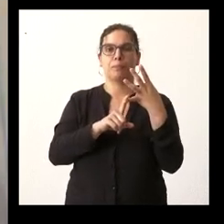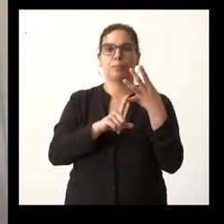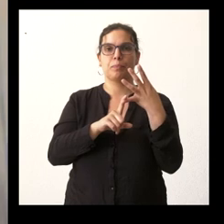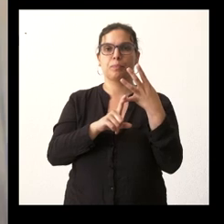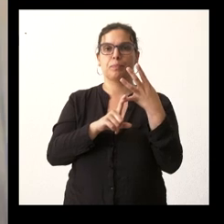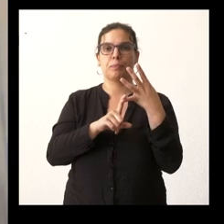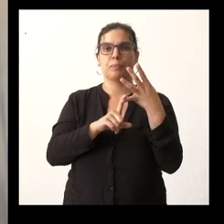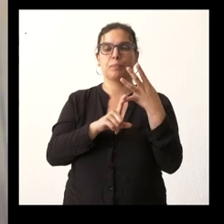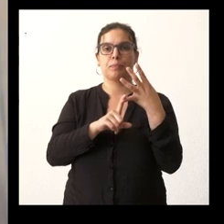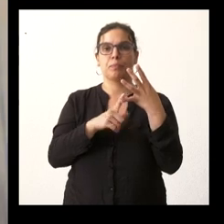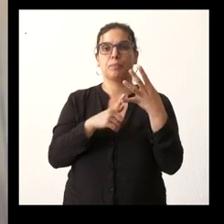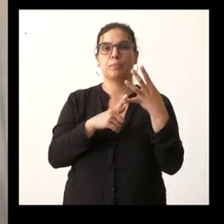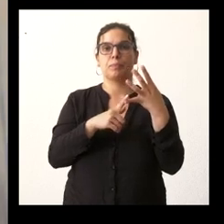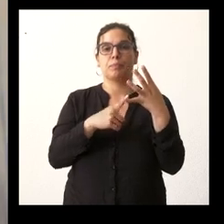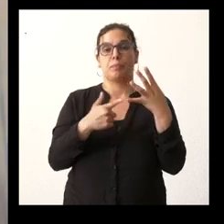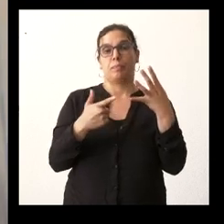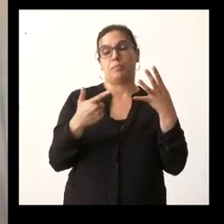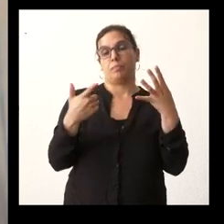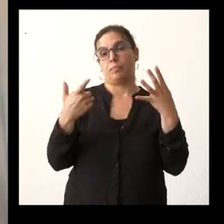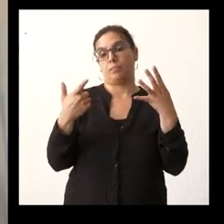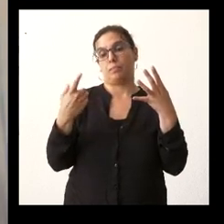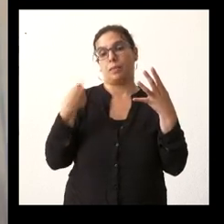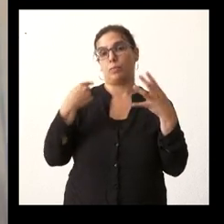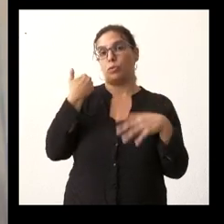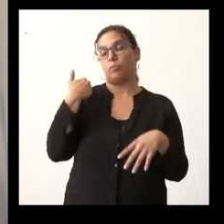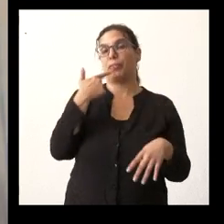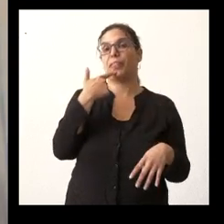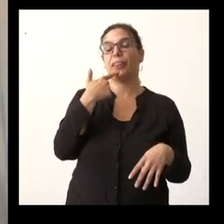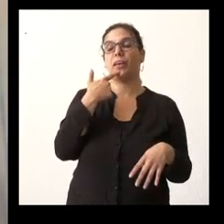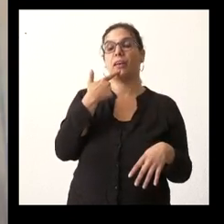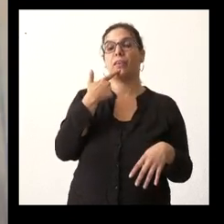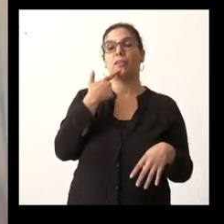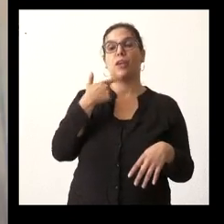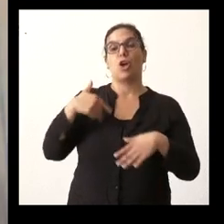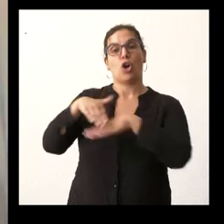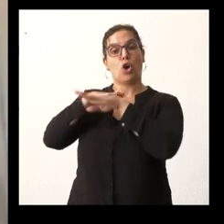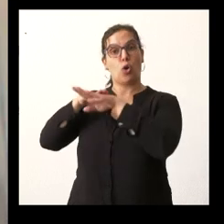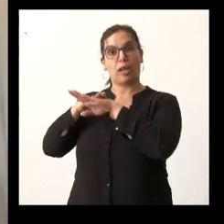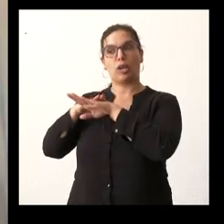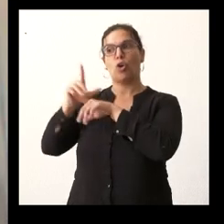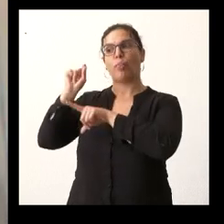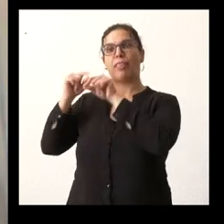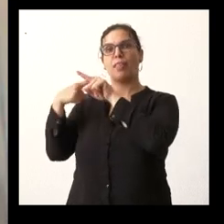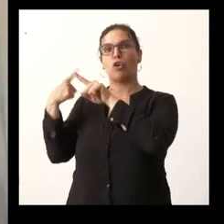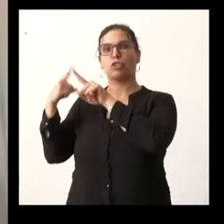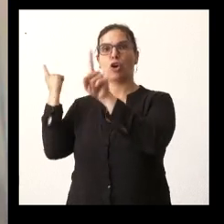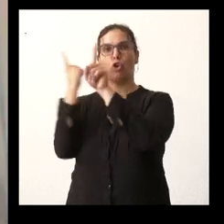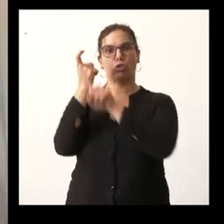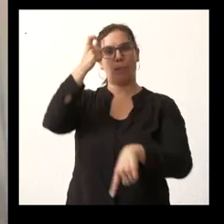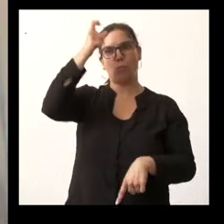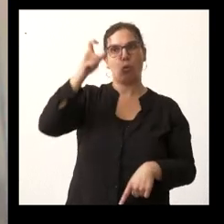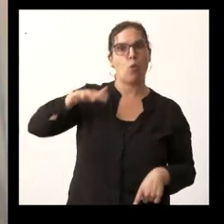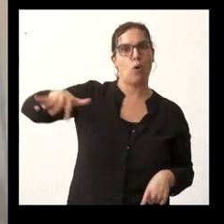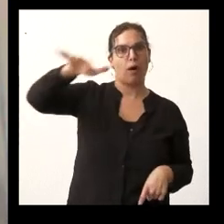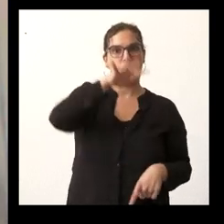acaba de decir en función del gobierno que toma medidas en contra del medio rural y que quita